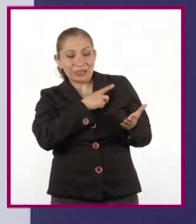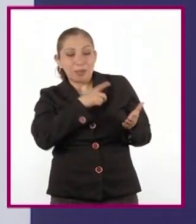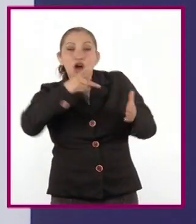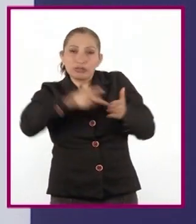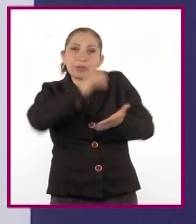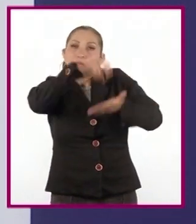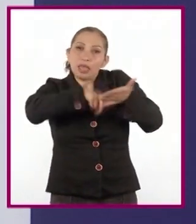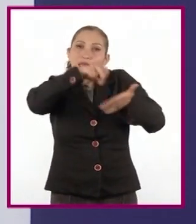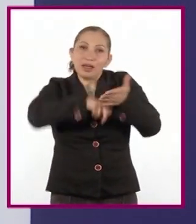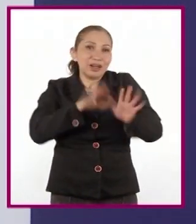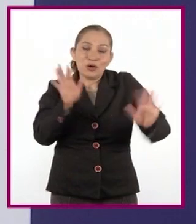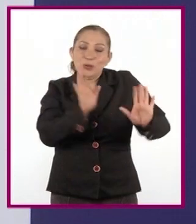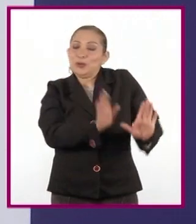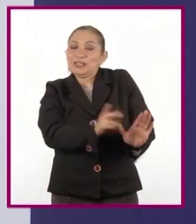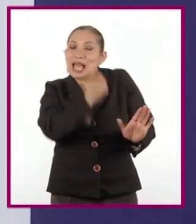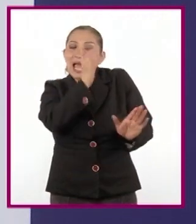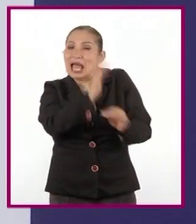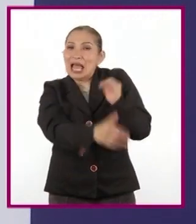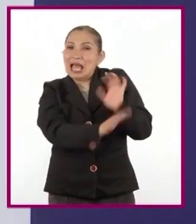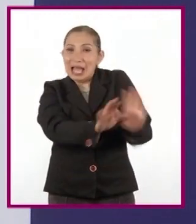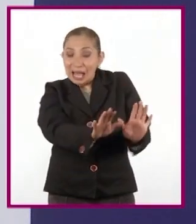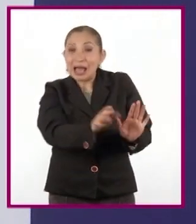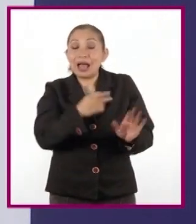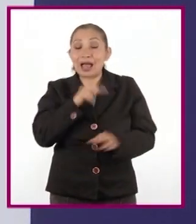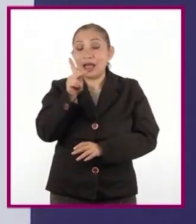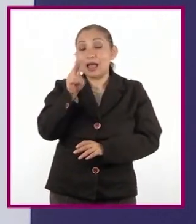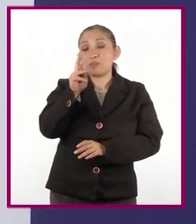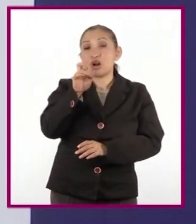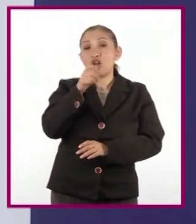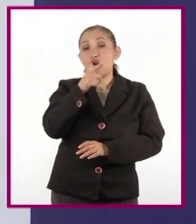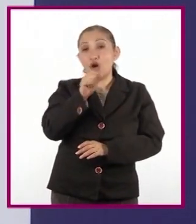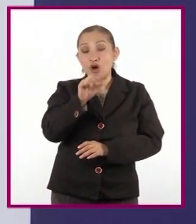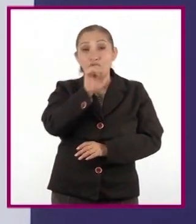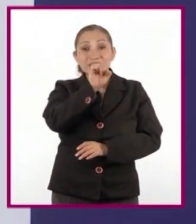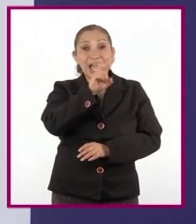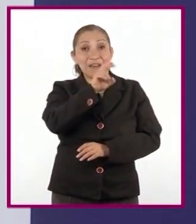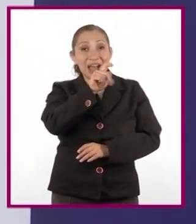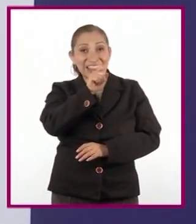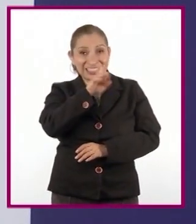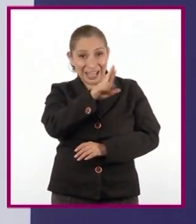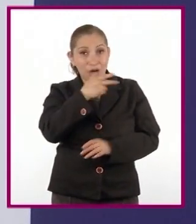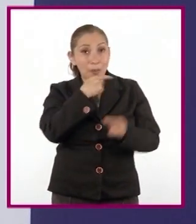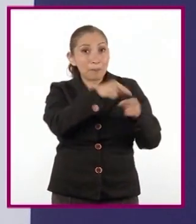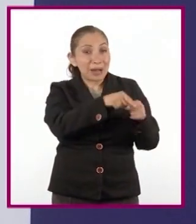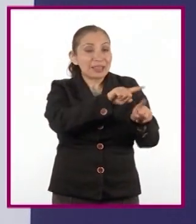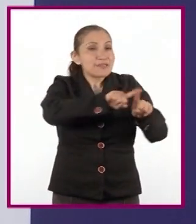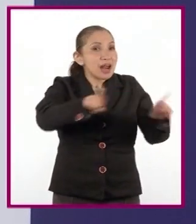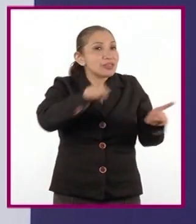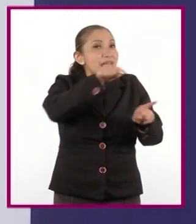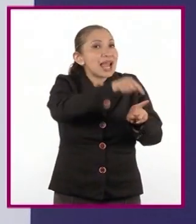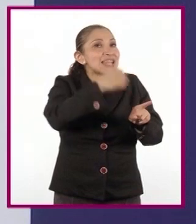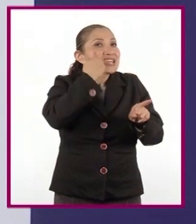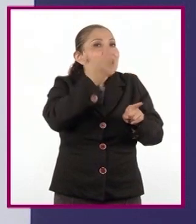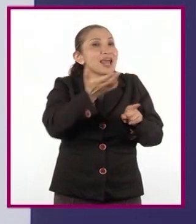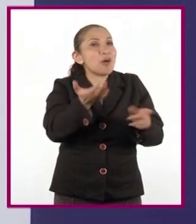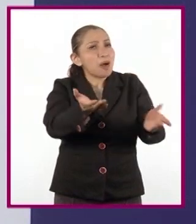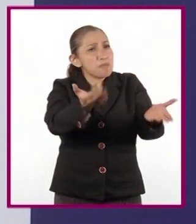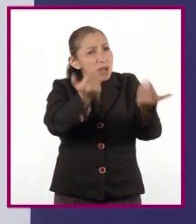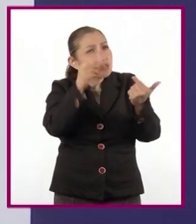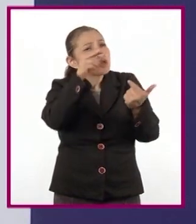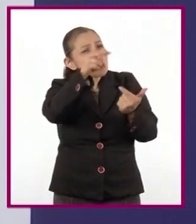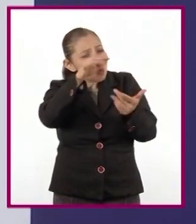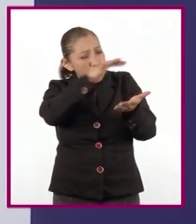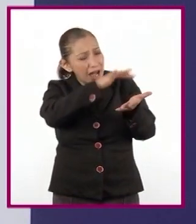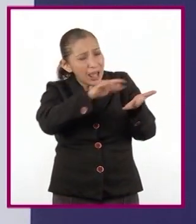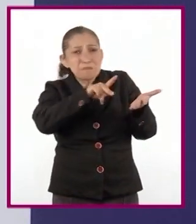modificar su obra. En el caso del prólogo de Zabater el autor intenta convencer al lector de realizar